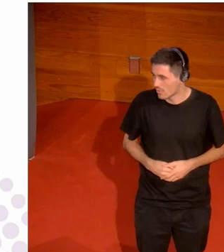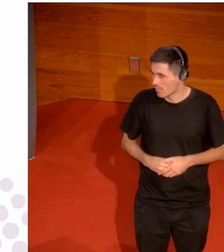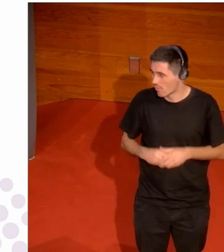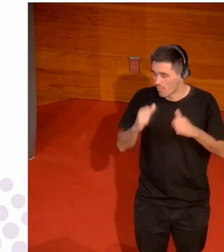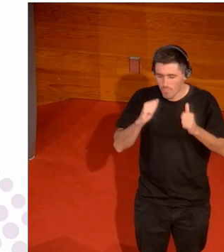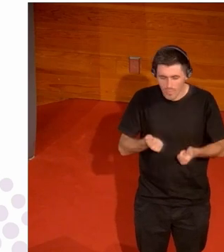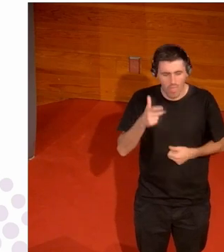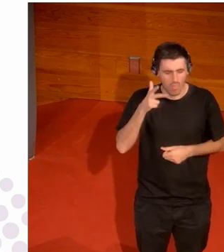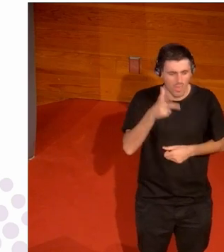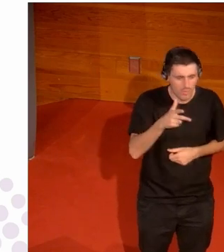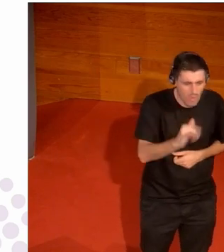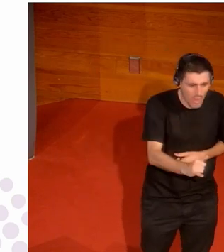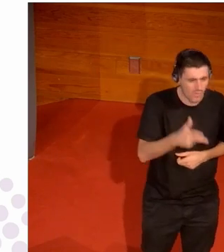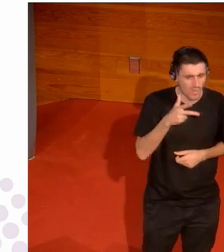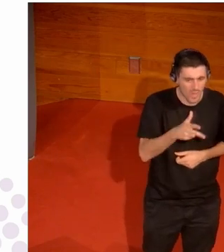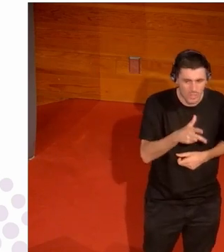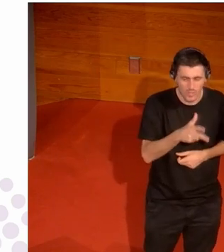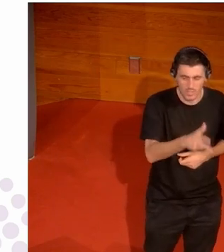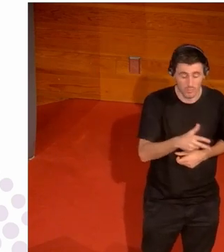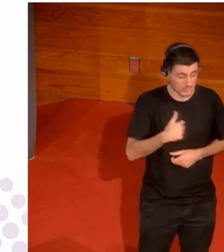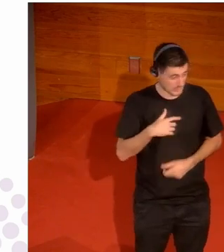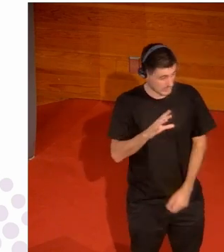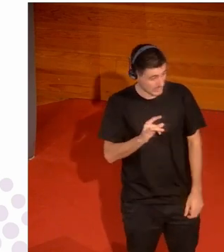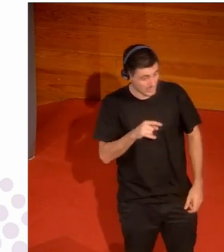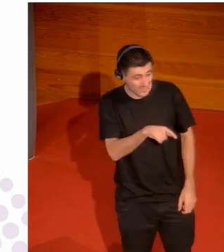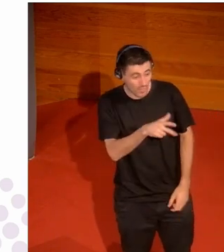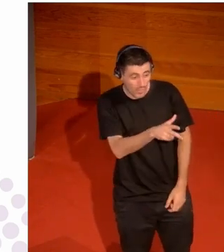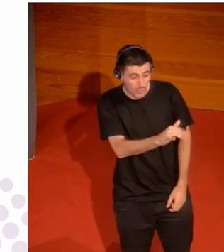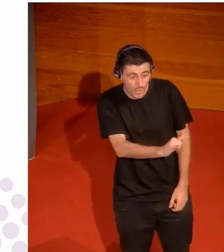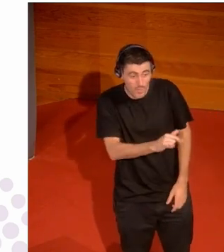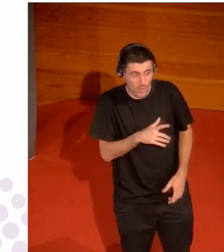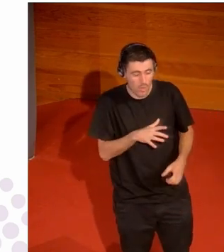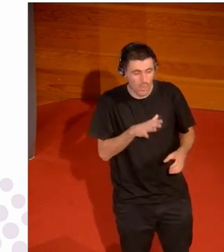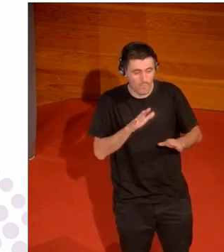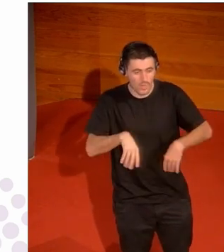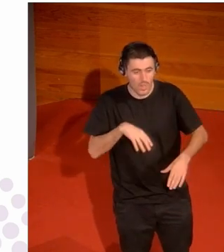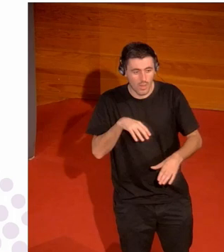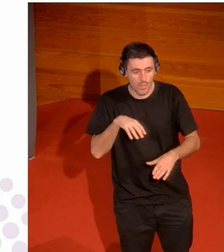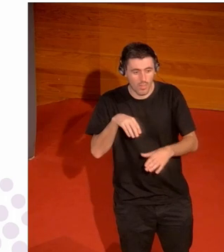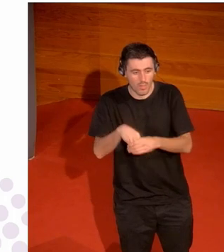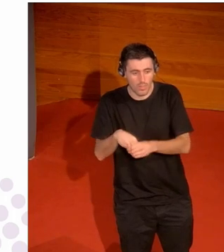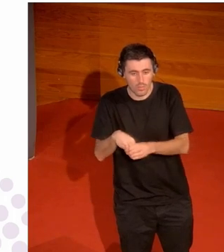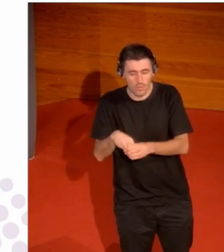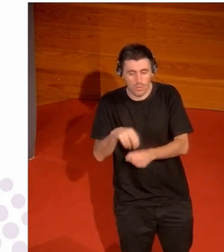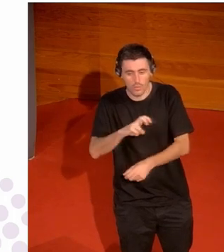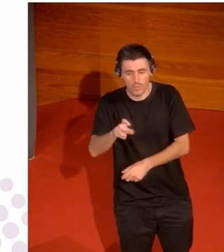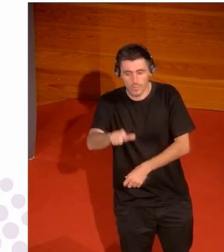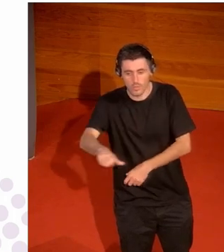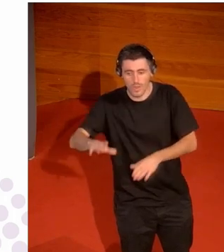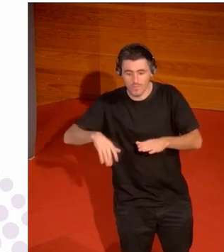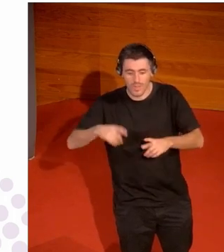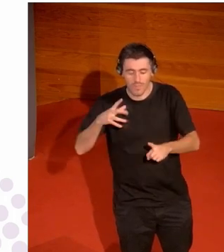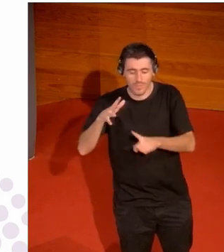empieza con que tienen derecho que sí que tienen derecho si yo no digo que no tengan derecho a competir pero que no ocupen el espacio de otras personas porque es una